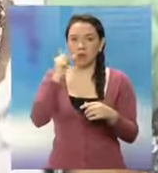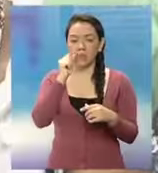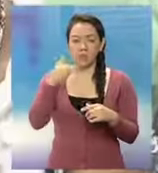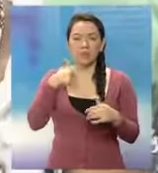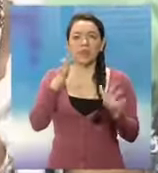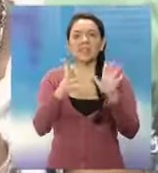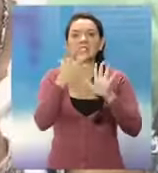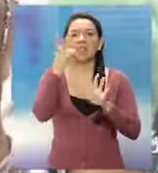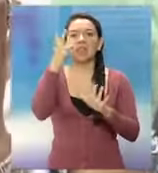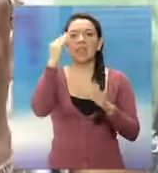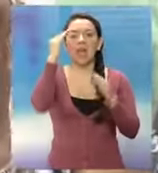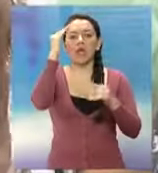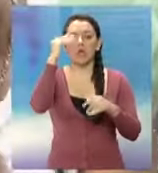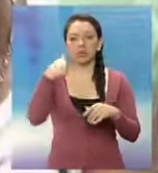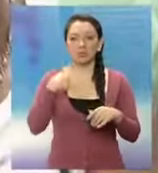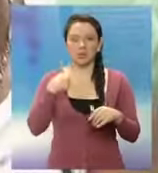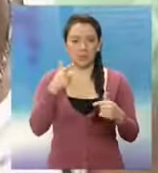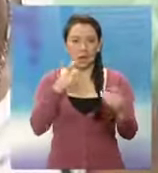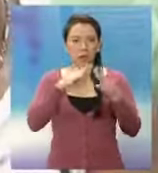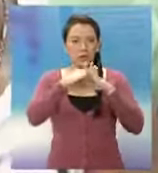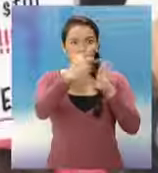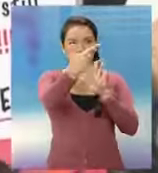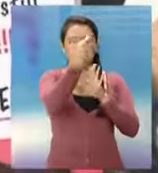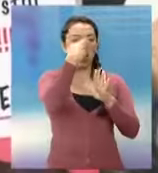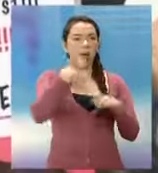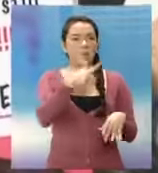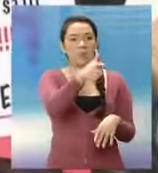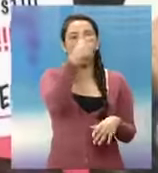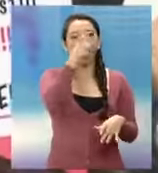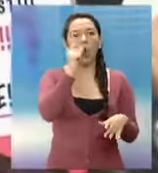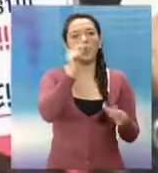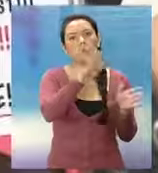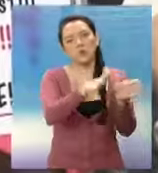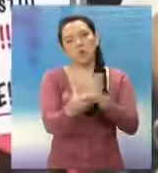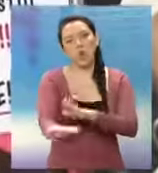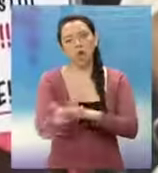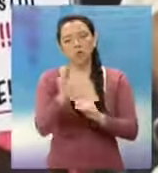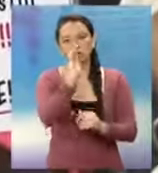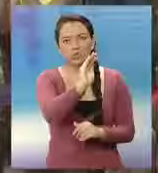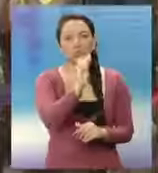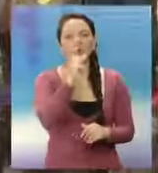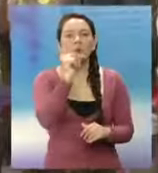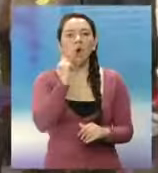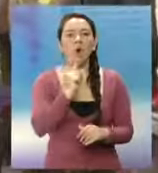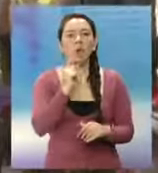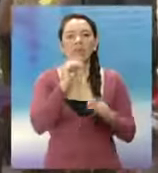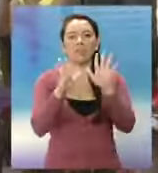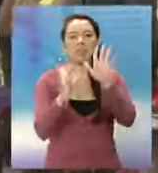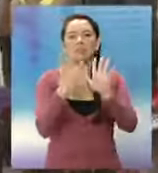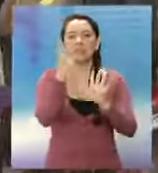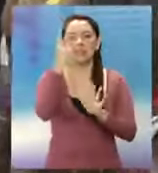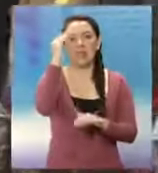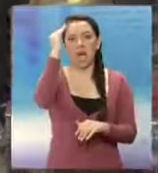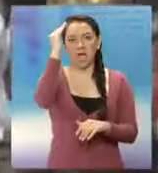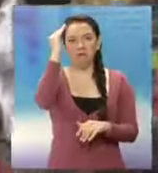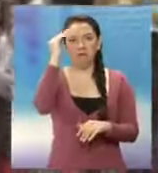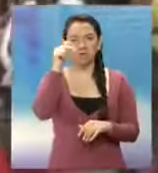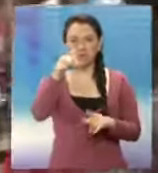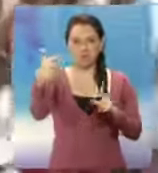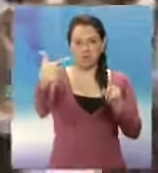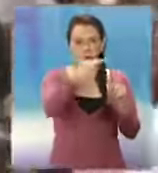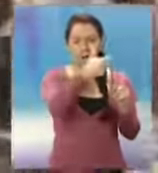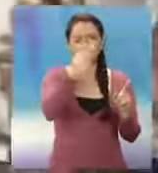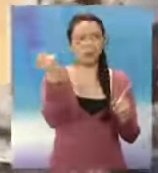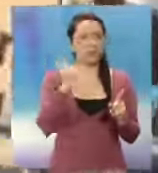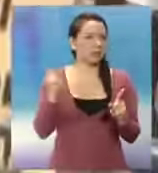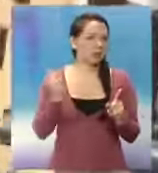años, en defensa propia. Uno de los protestantes señaló que no quieren generar violencia, sino que buscan denunciar la violencia de